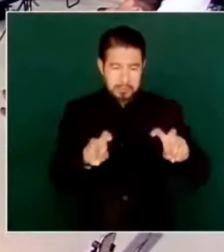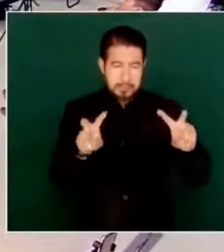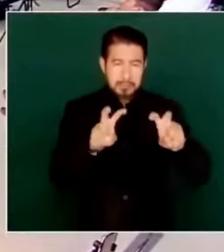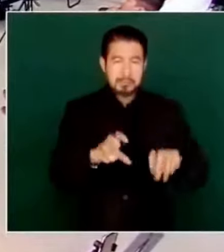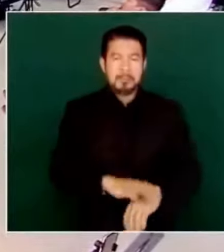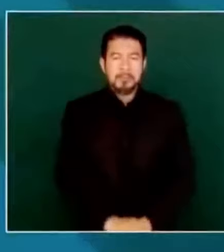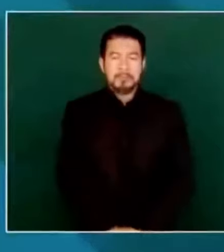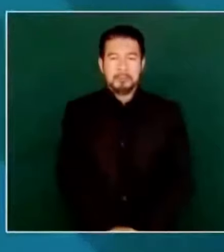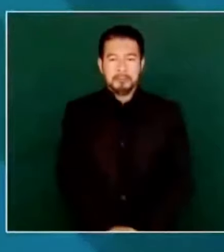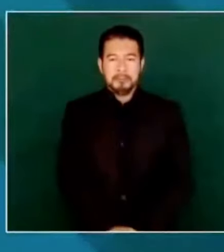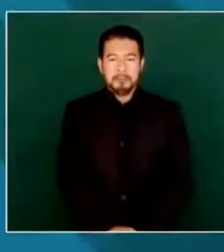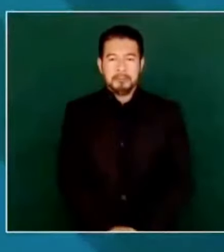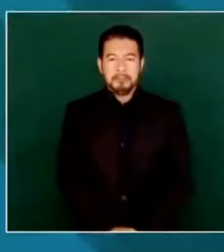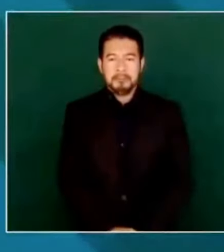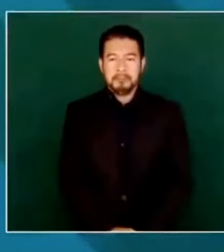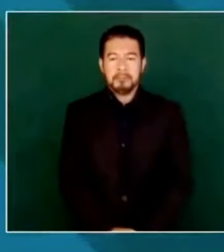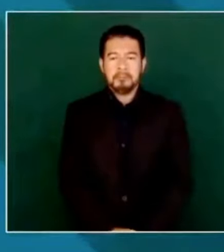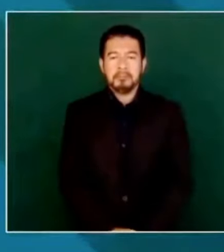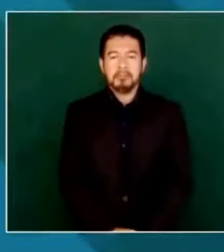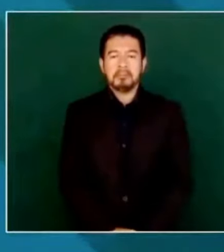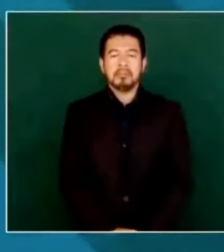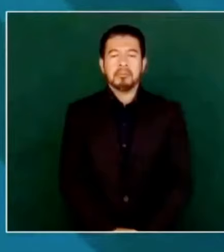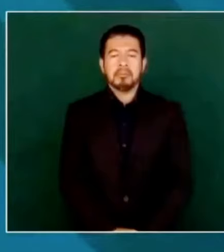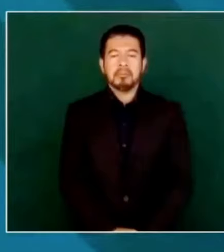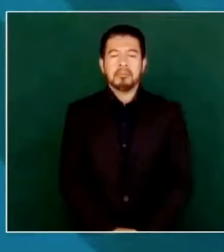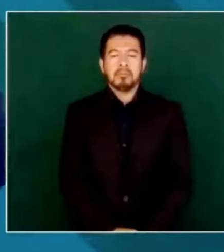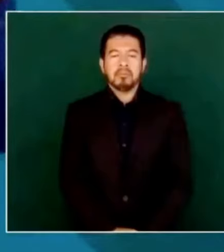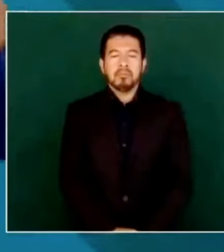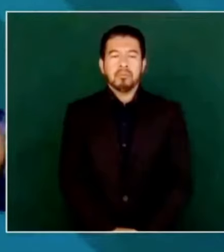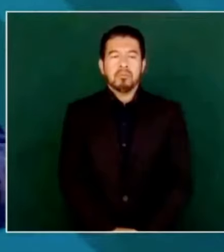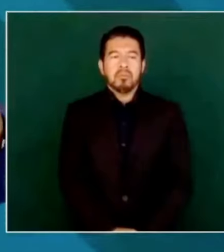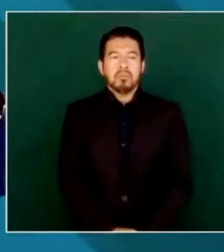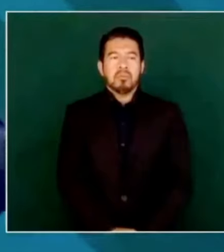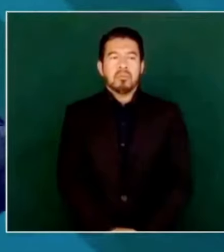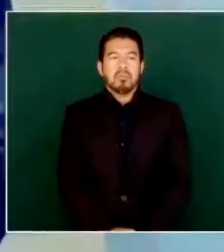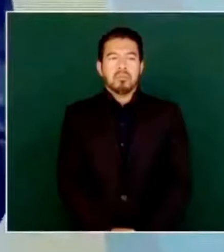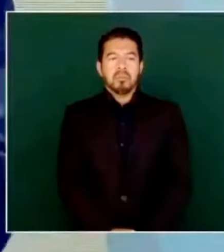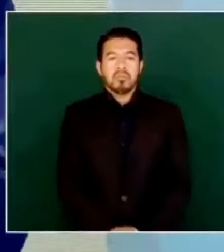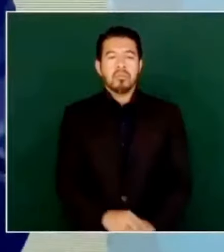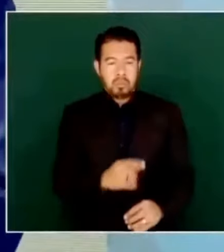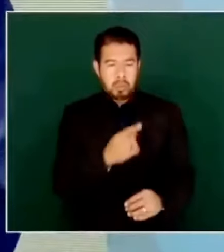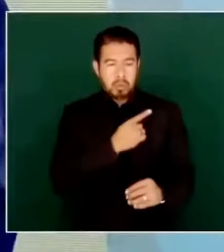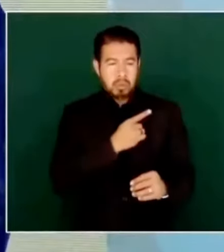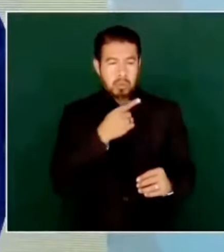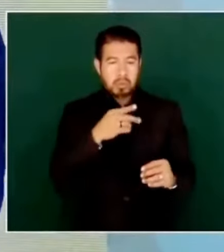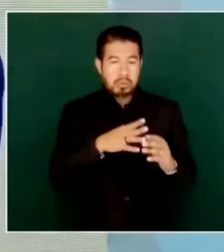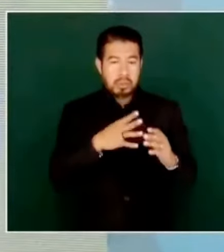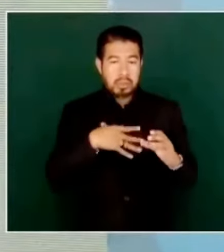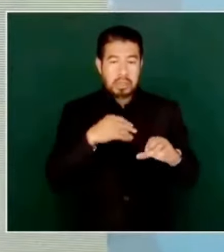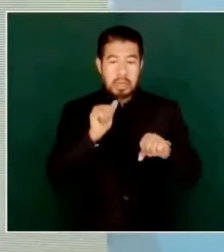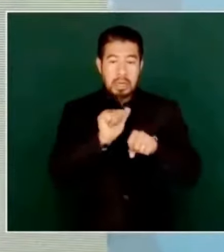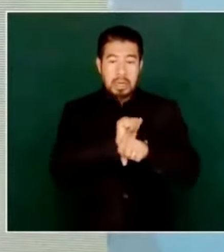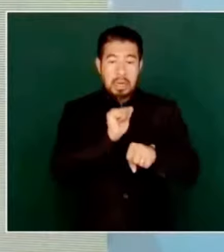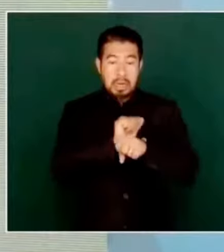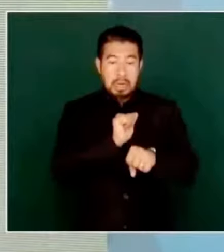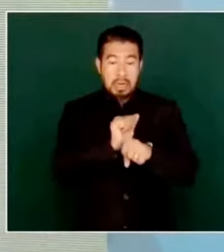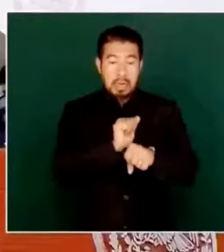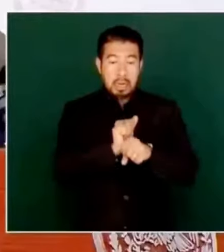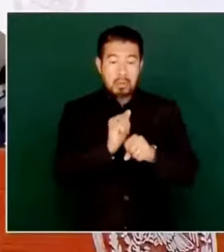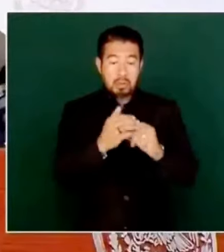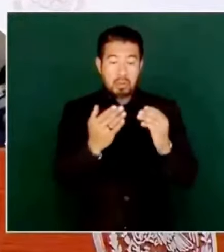Es el único caso que, afortunadamente, además por tener carro blindado, te salvó.